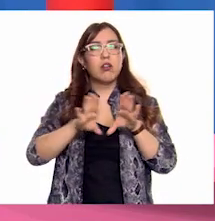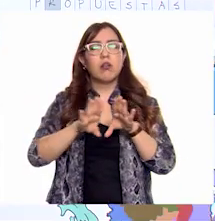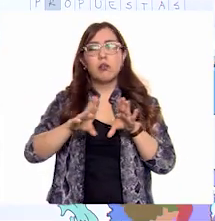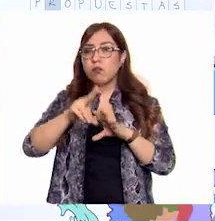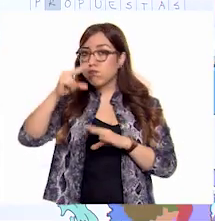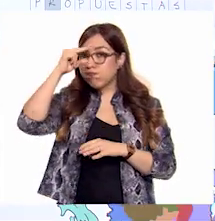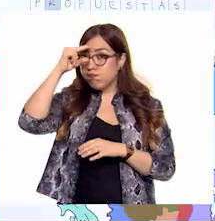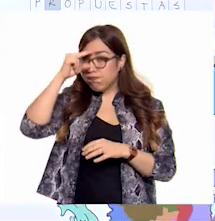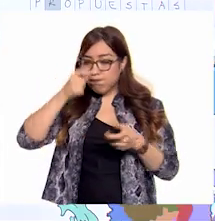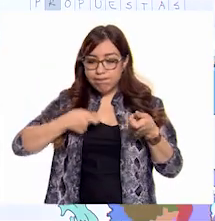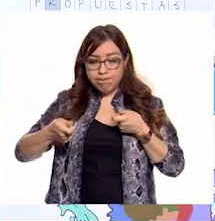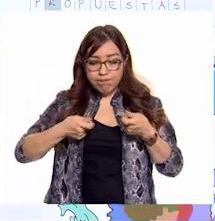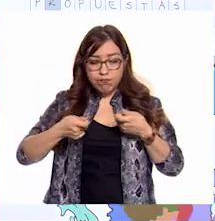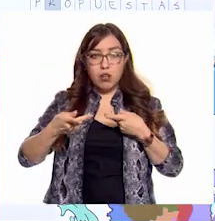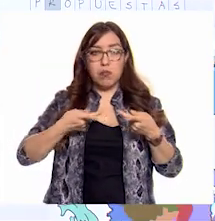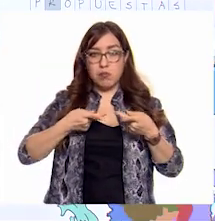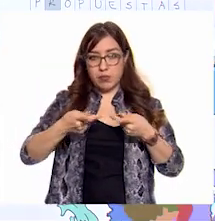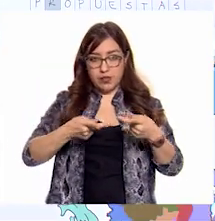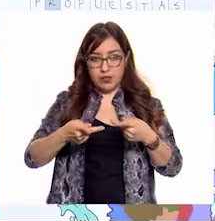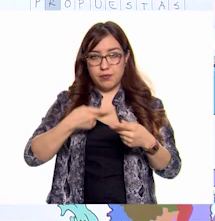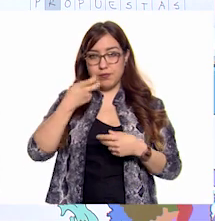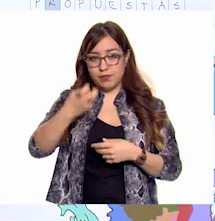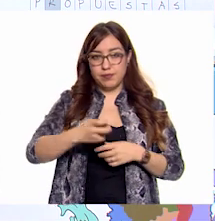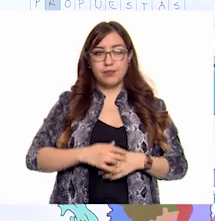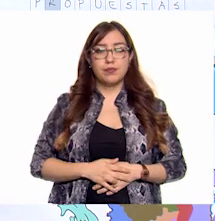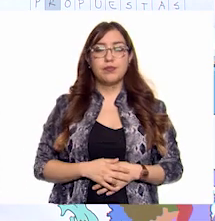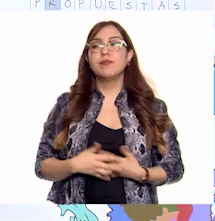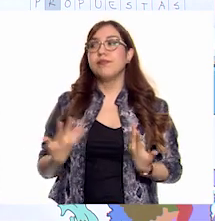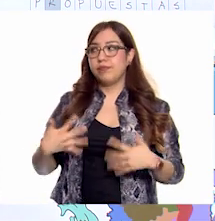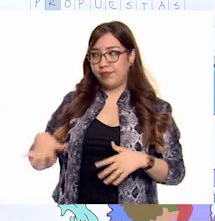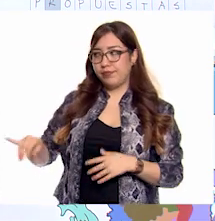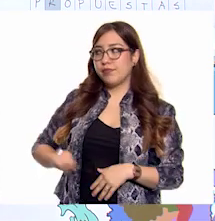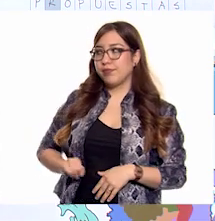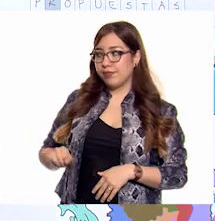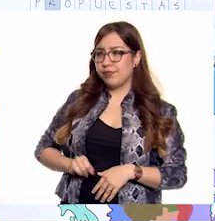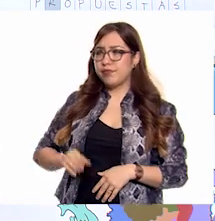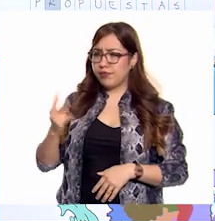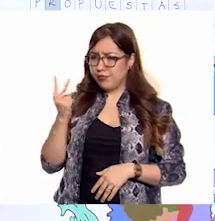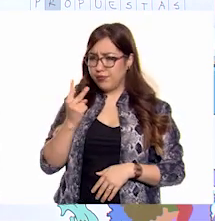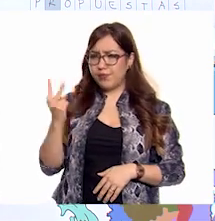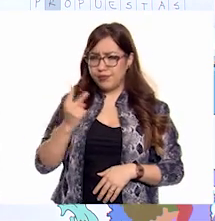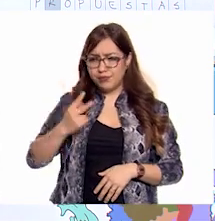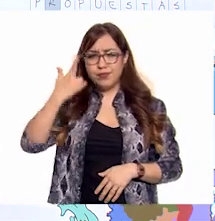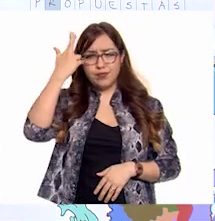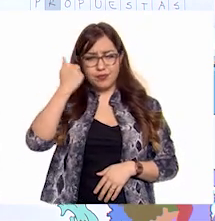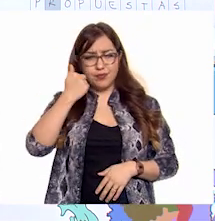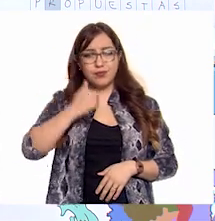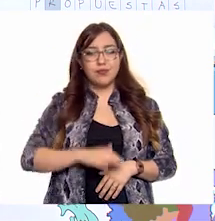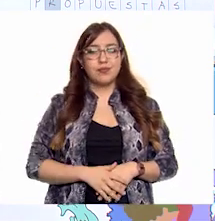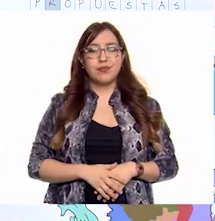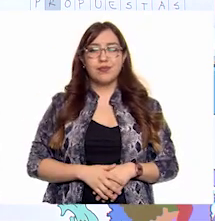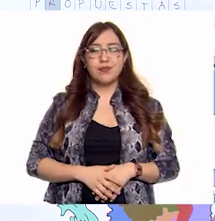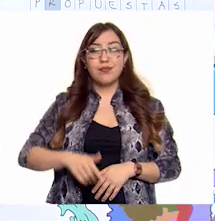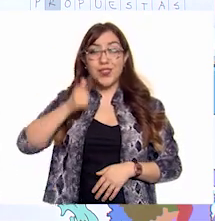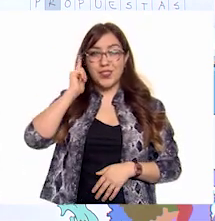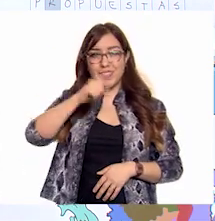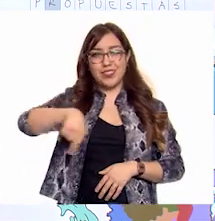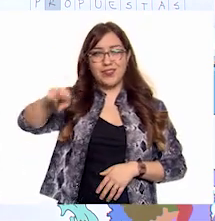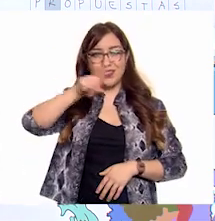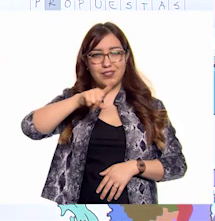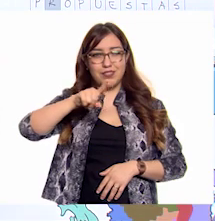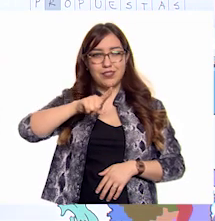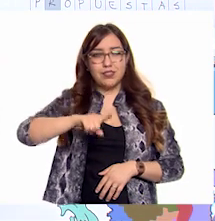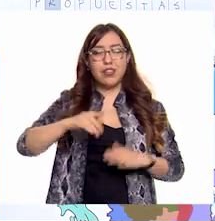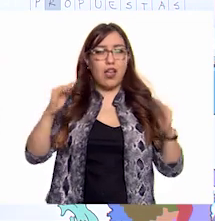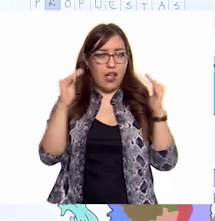Ha sido muy interesante el escucharlos Y ambos tienen muy buenos argumentos Espero que ustedes que nos acompañan ya se